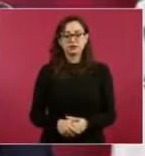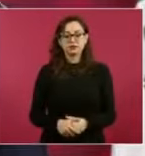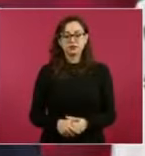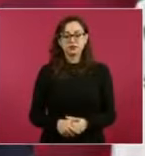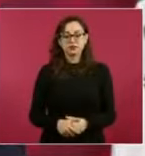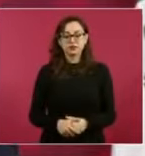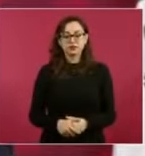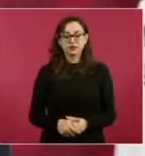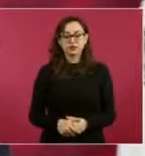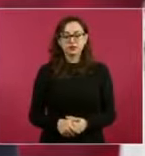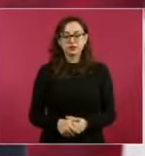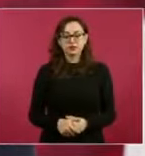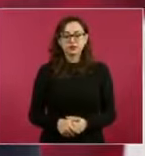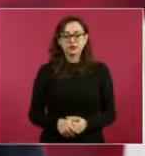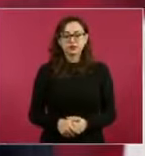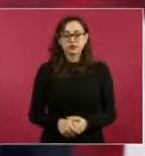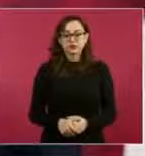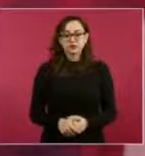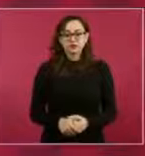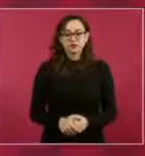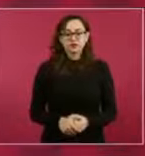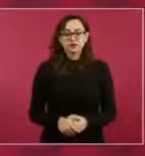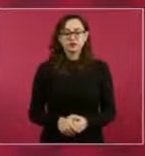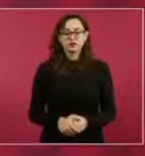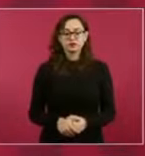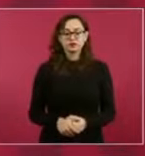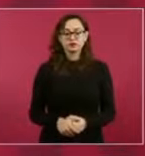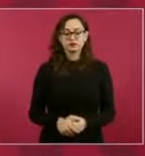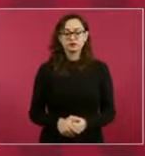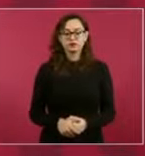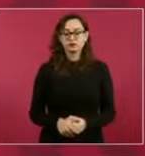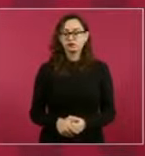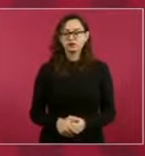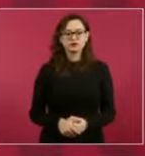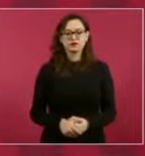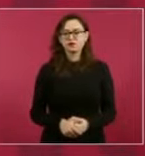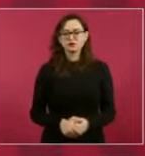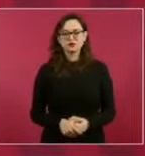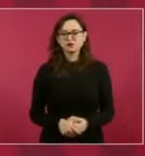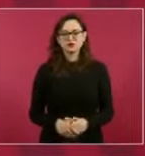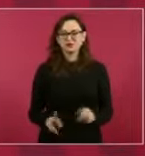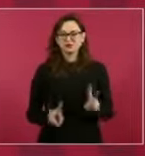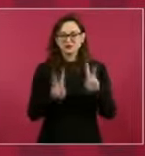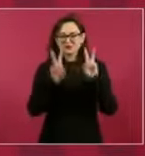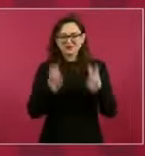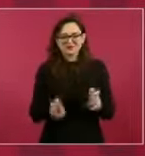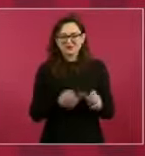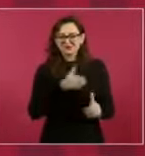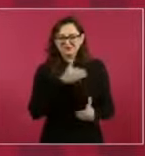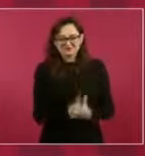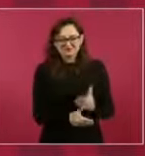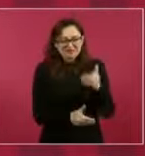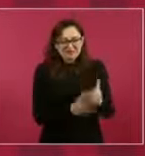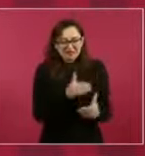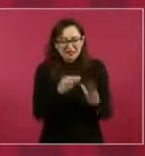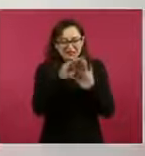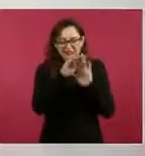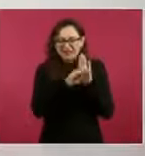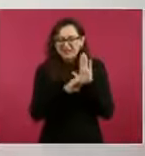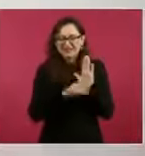No, no, no, pero ni siquiera tiene que ver con el debido proceso, porque esto viene de tiempo atrás,